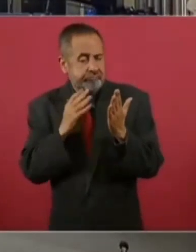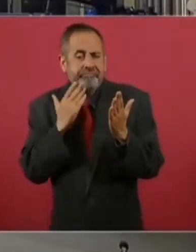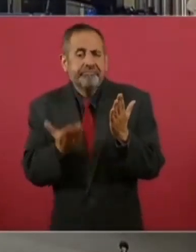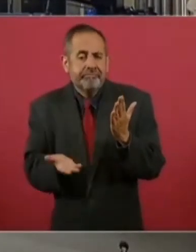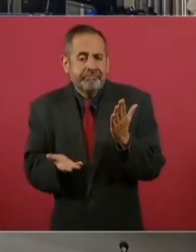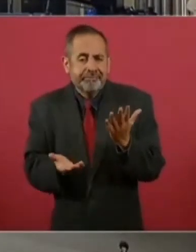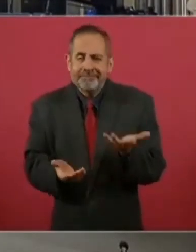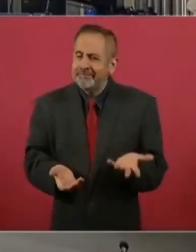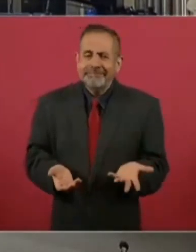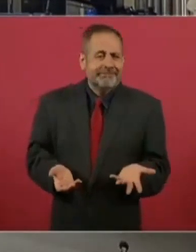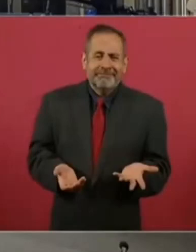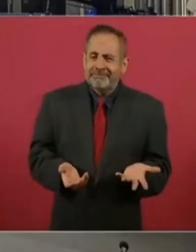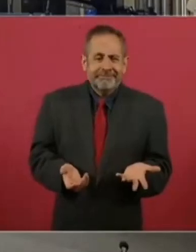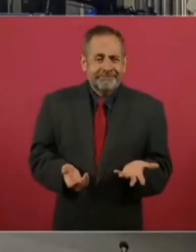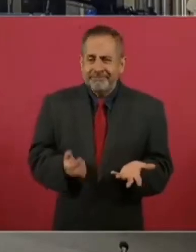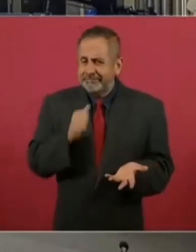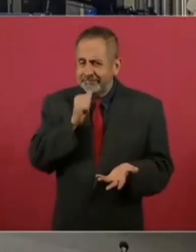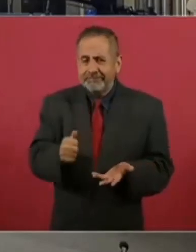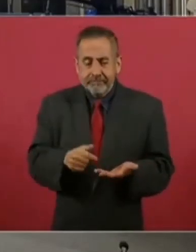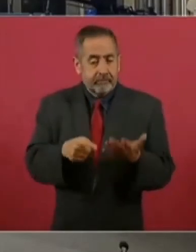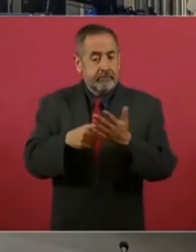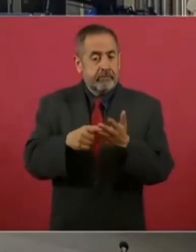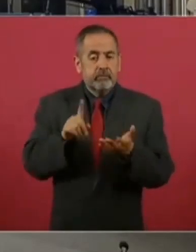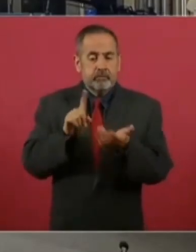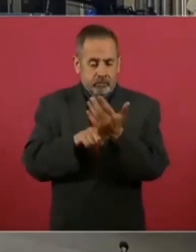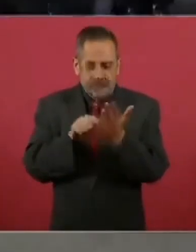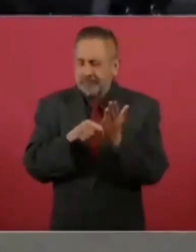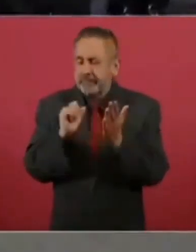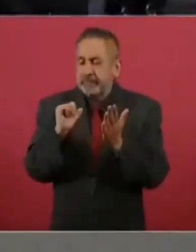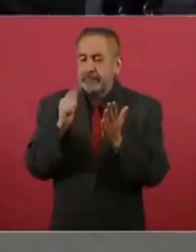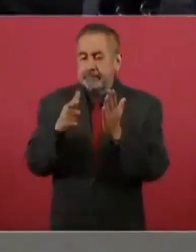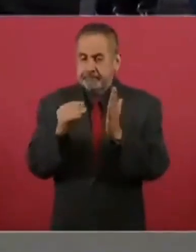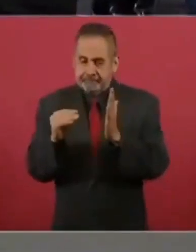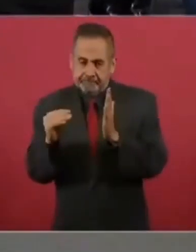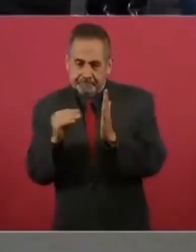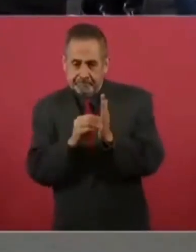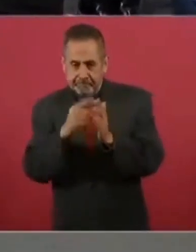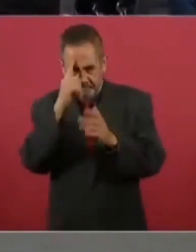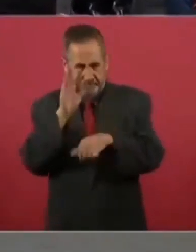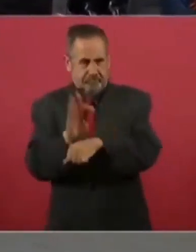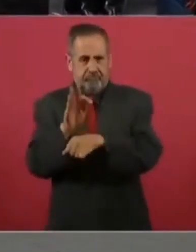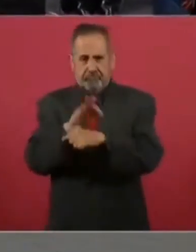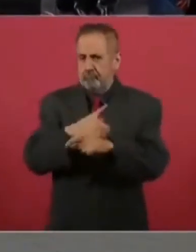Bueno, de los integrantes de las clases medias. Nada.